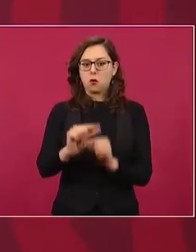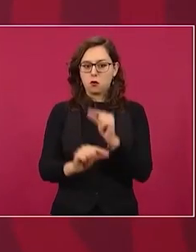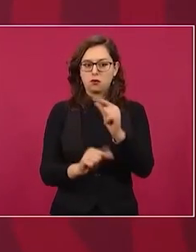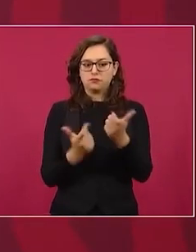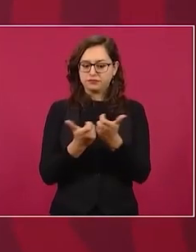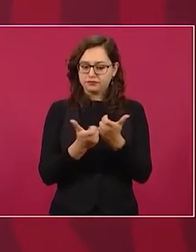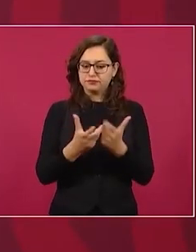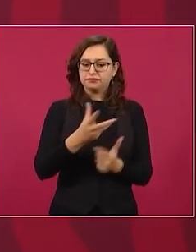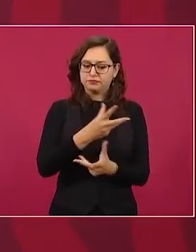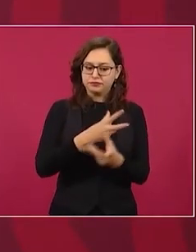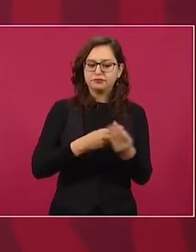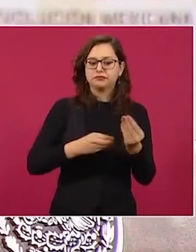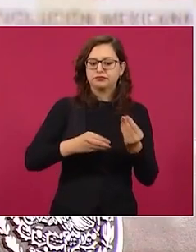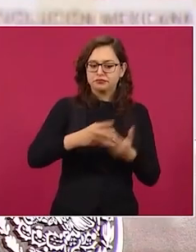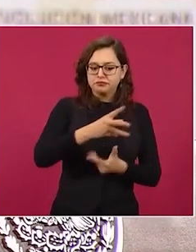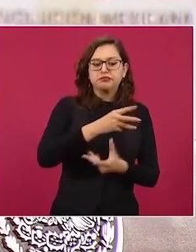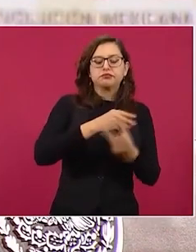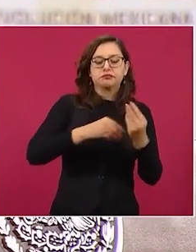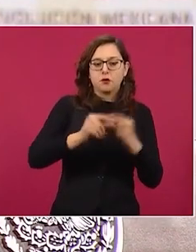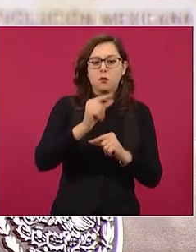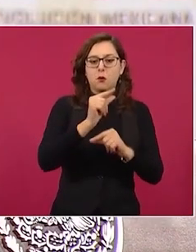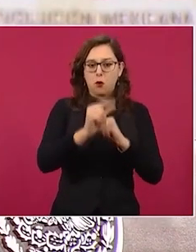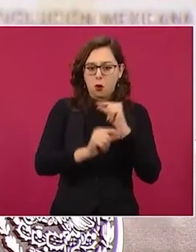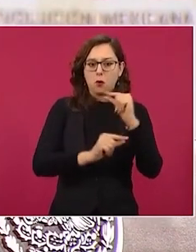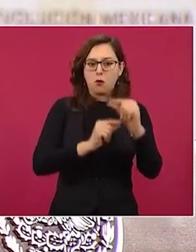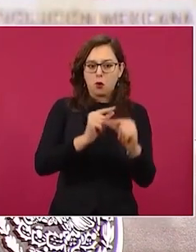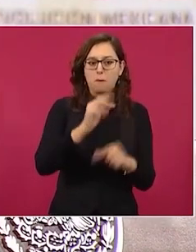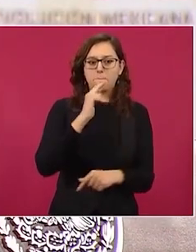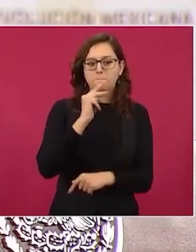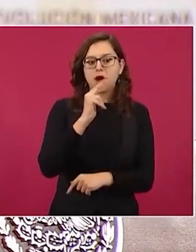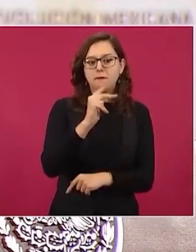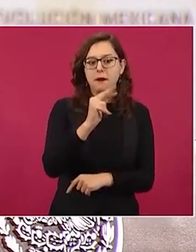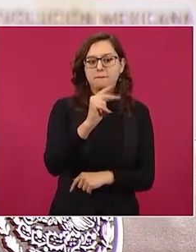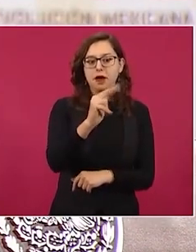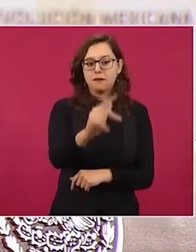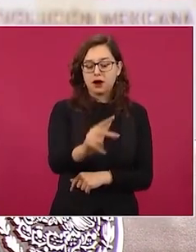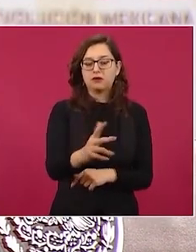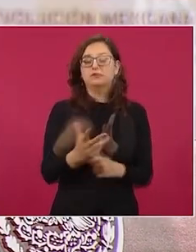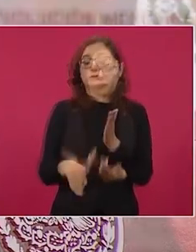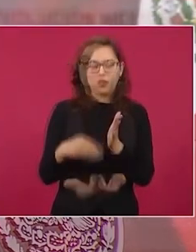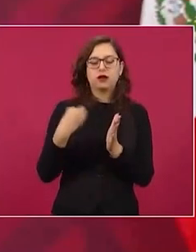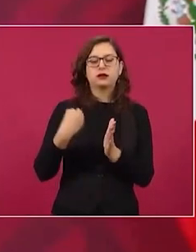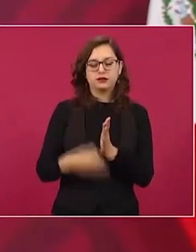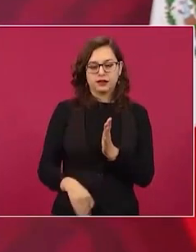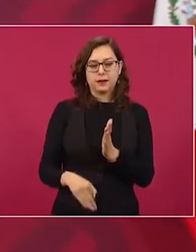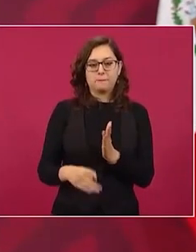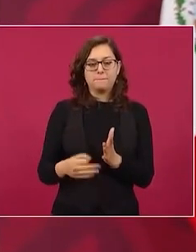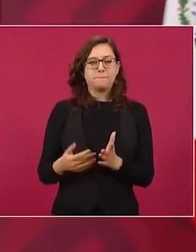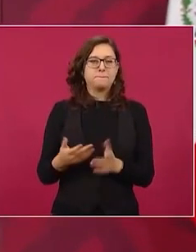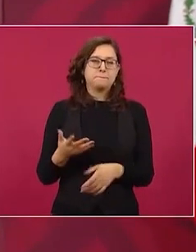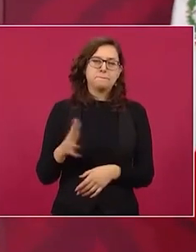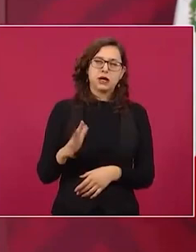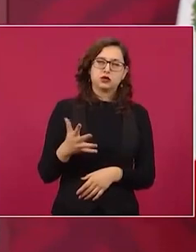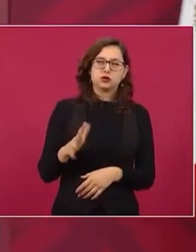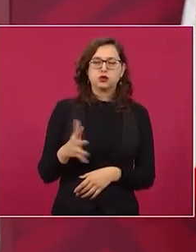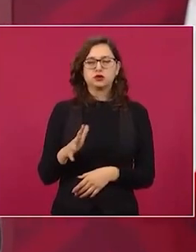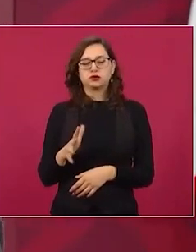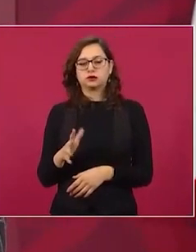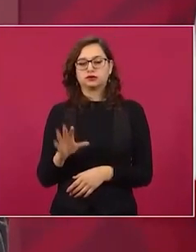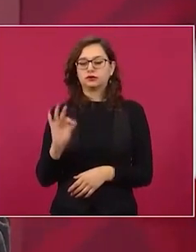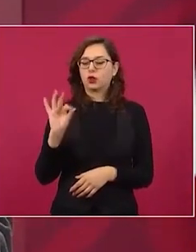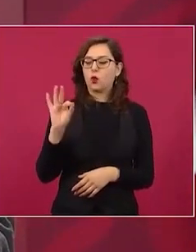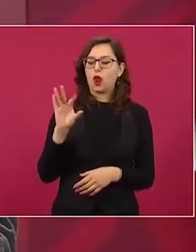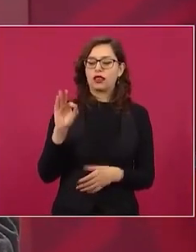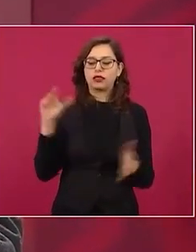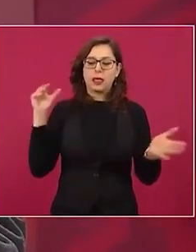todavía hay una pérdida de empleos que anda por el orden de los